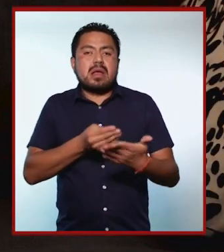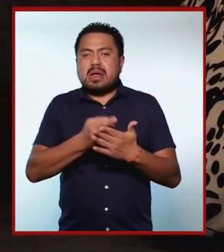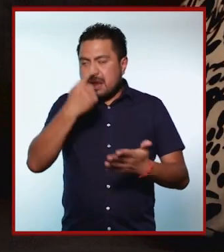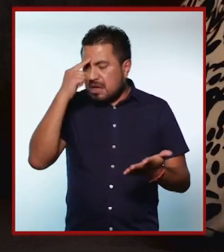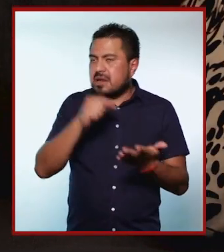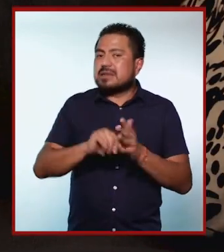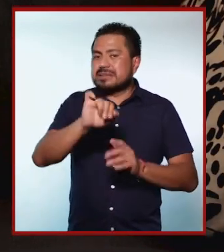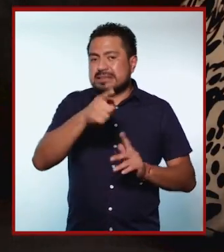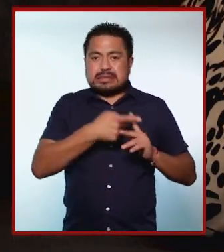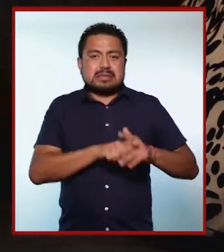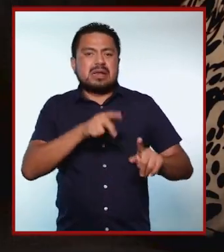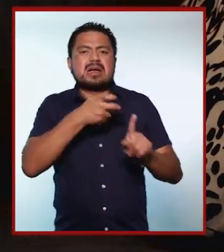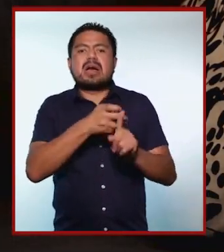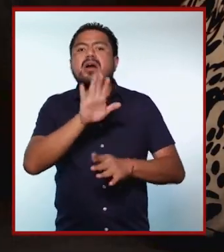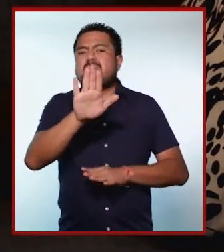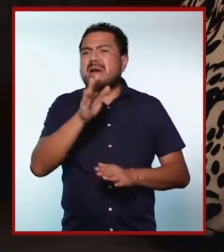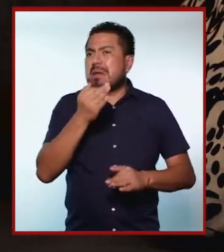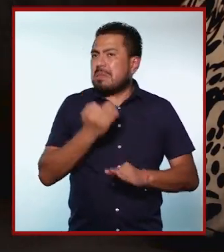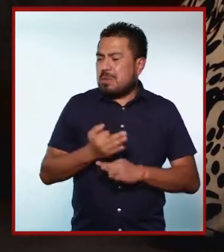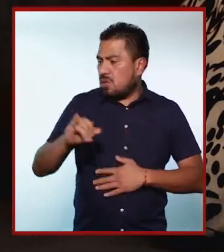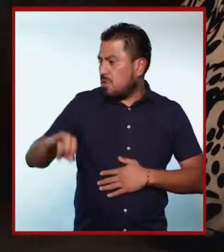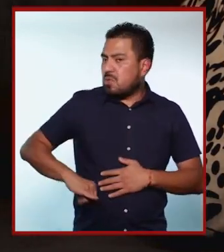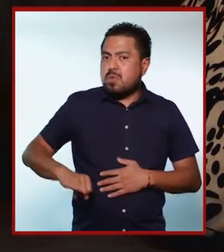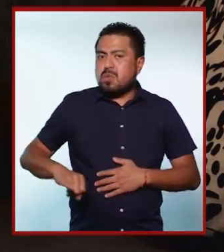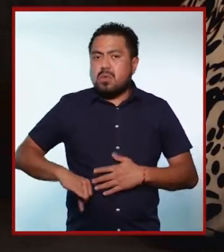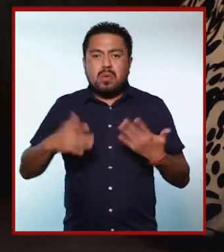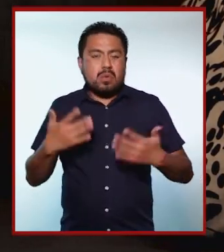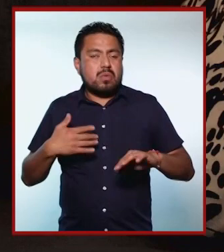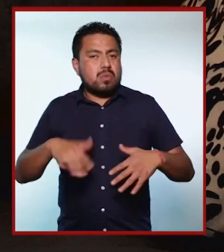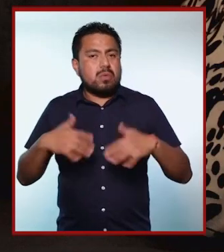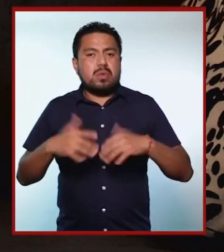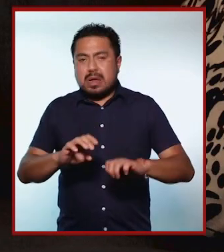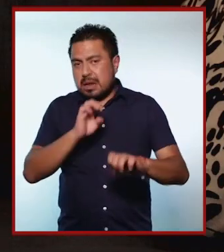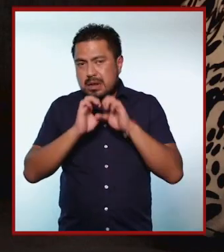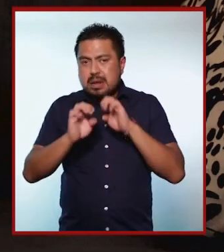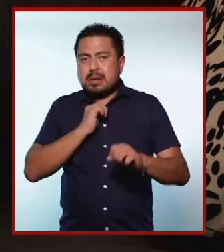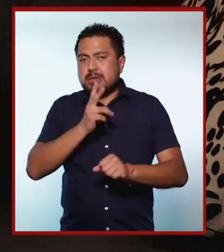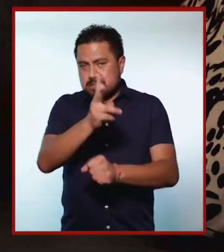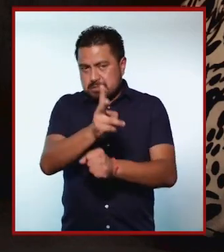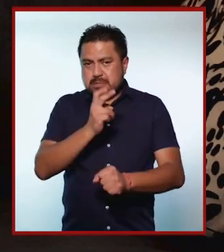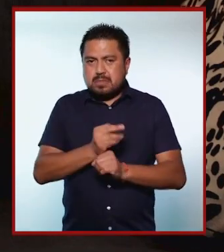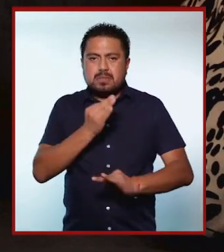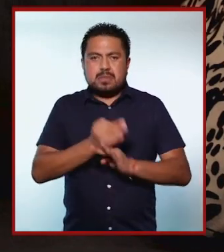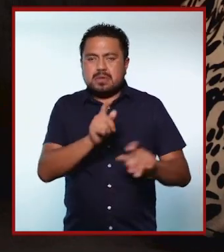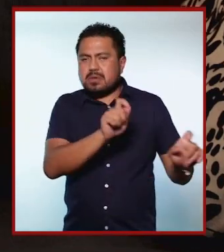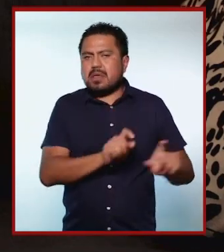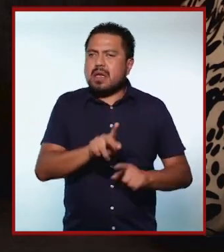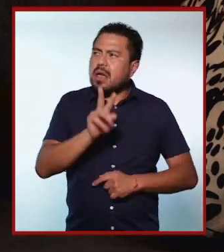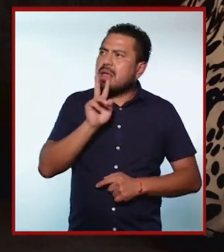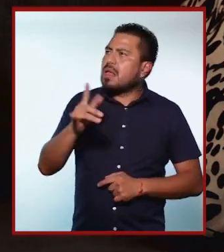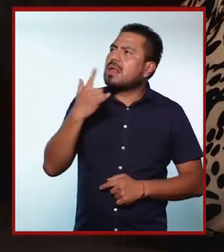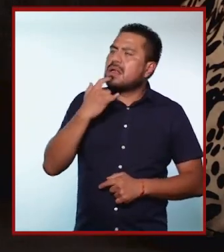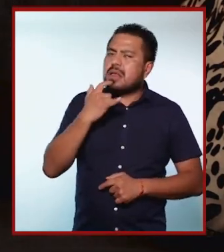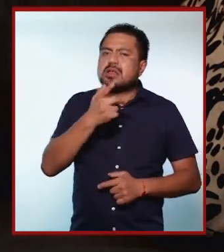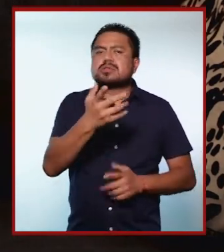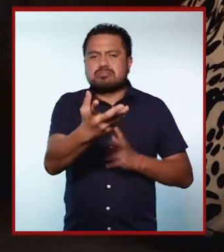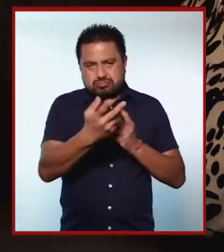rendimiento se va a ver beneficiado. Sí, y yo creo que de ahí parte, Oye, Paulina, está muy interesante esta entrevista, entonces te invito a ver la